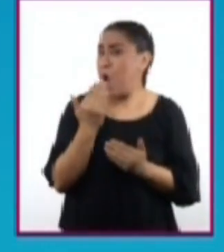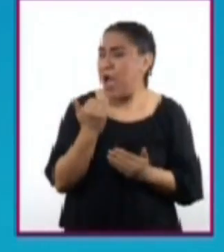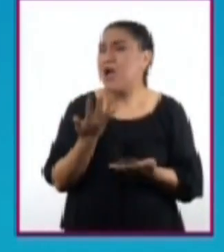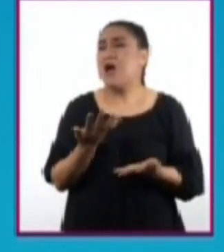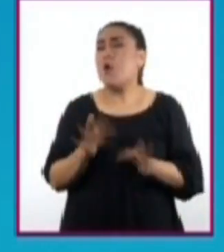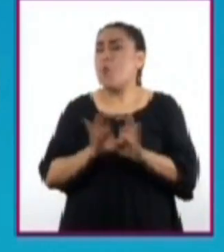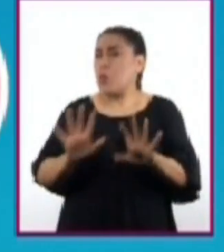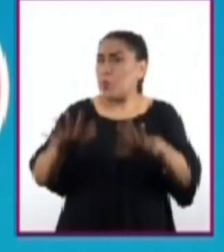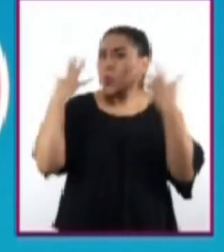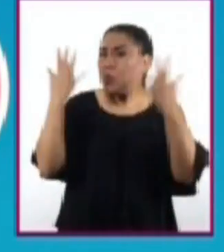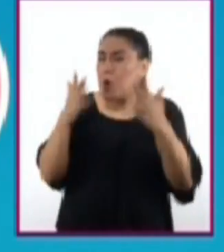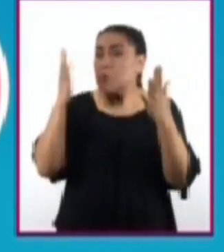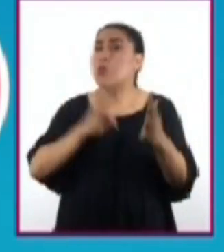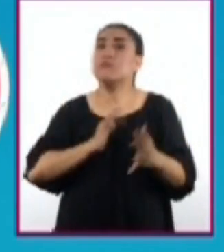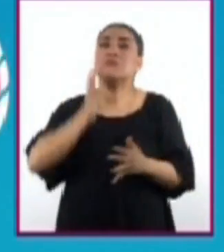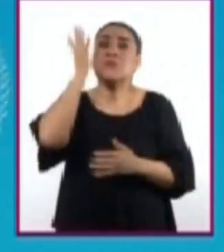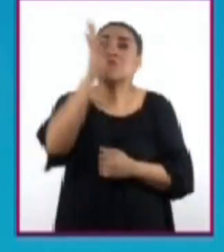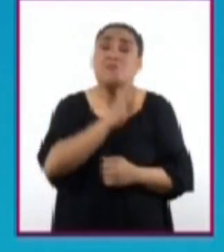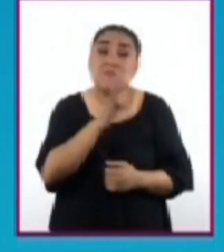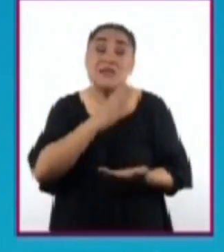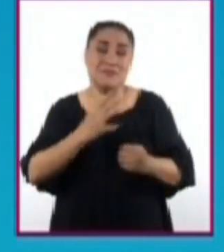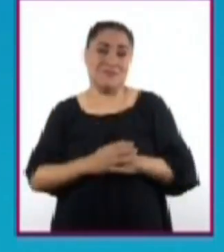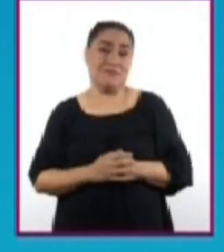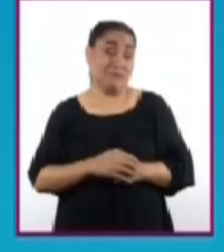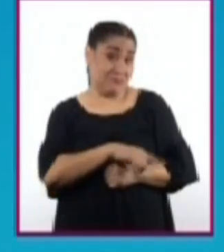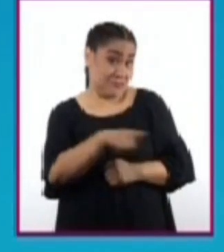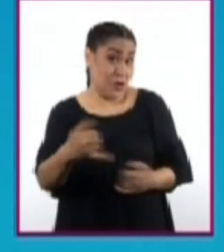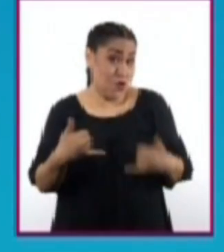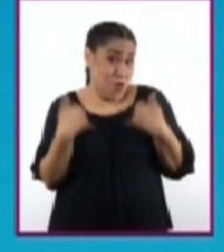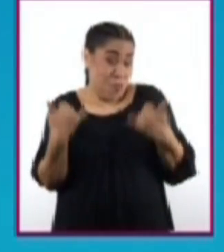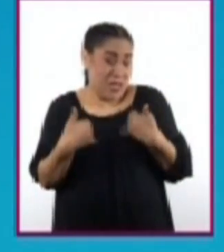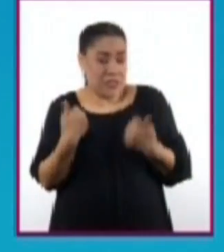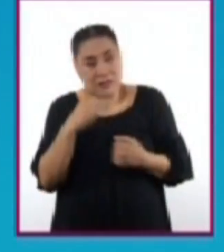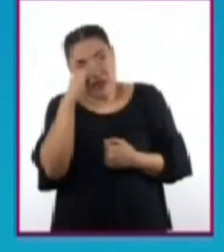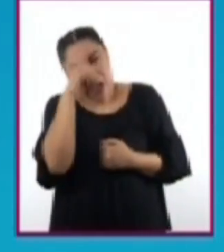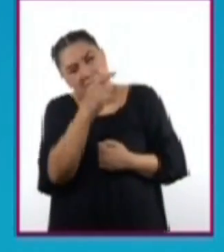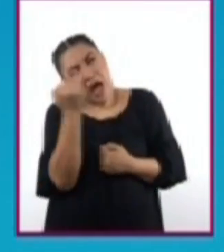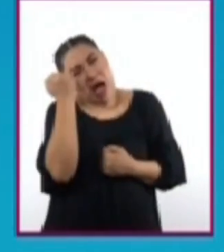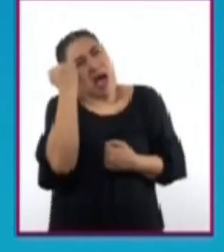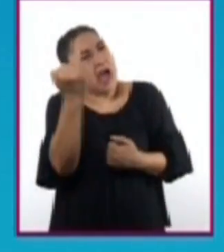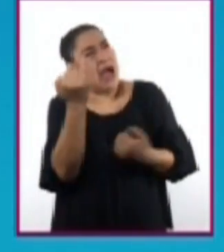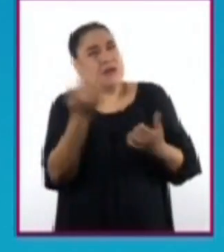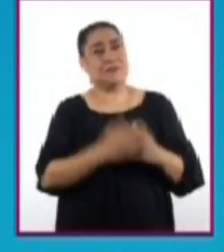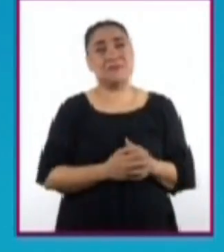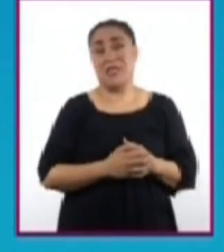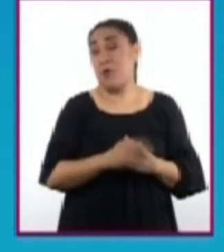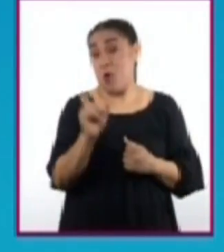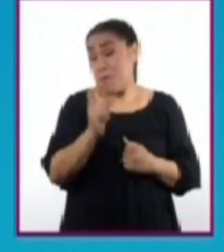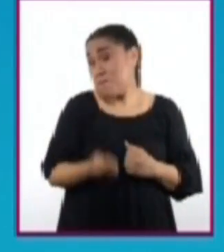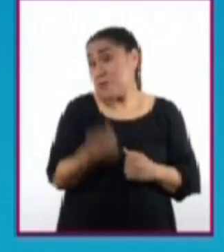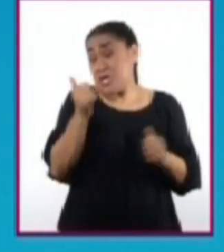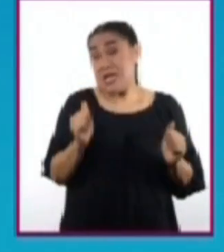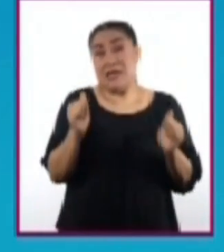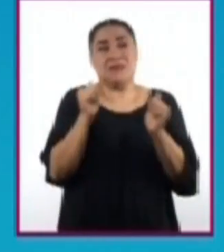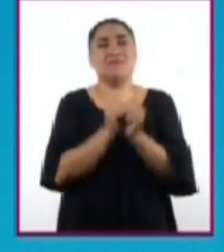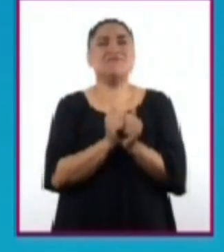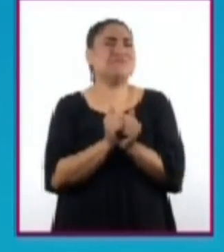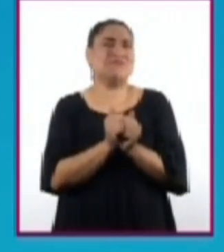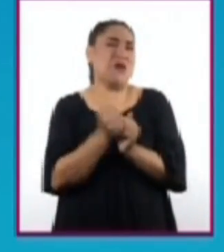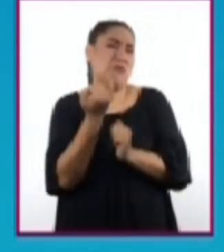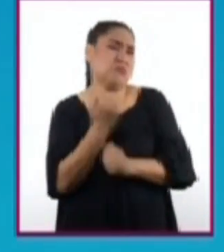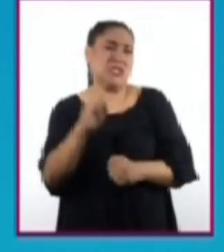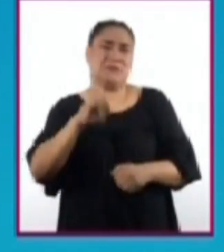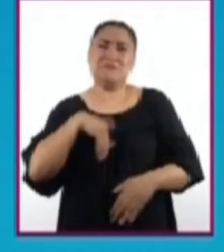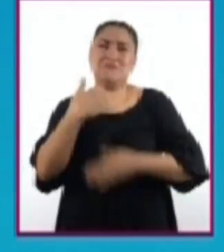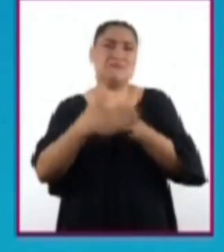reflexionar en las consecuencias. En algunos jóvenes, persiste la falsa creencia que, en la primera relación sexual, no puede